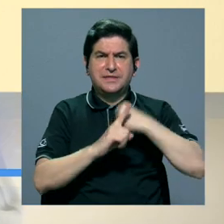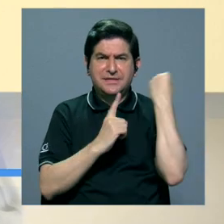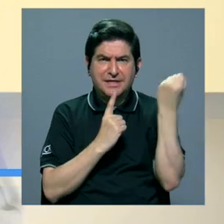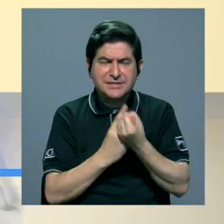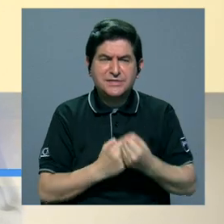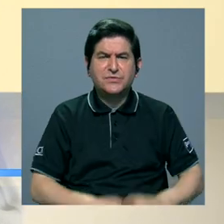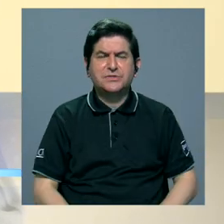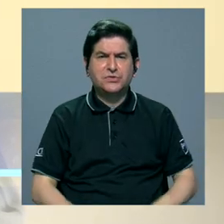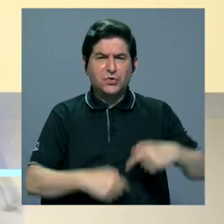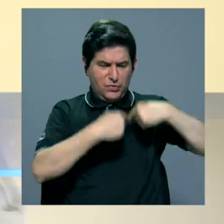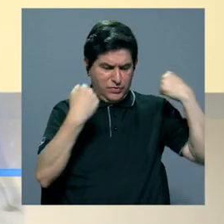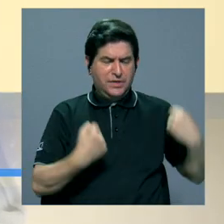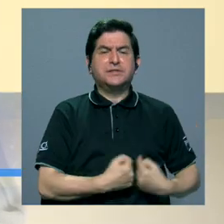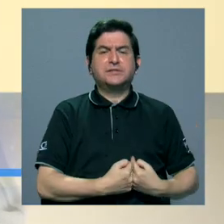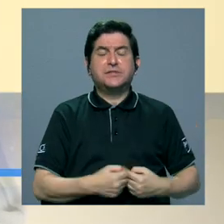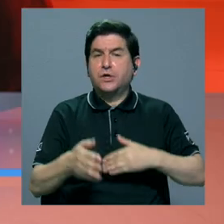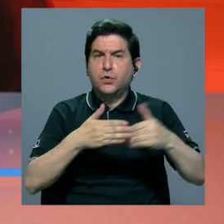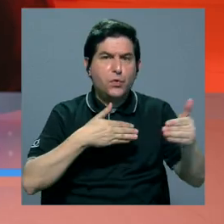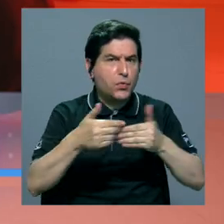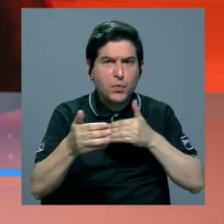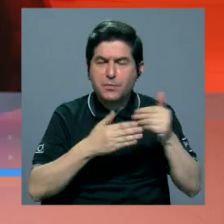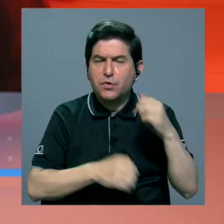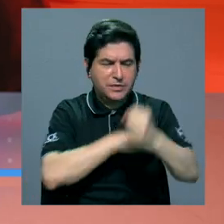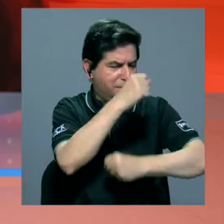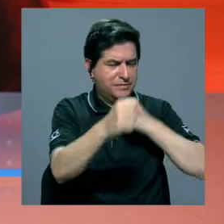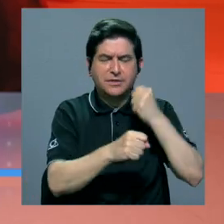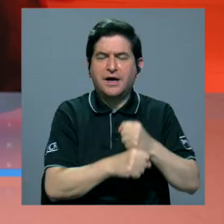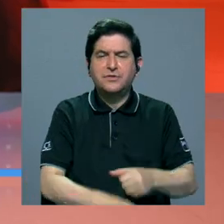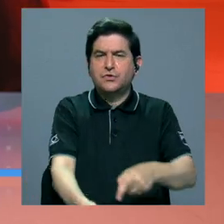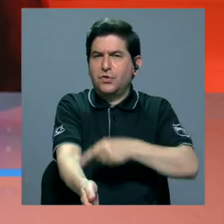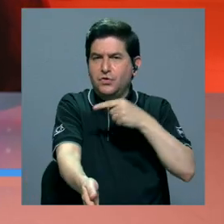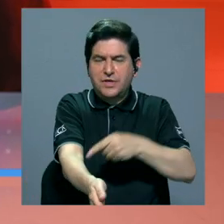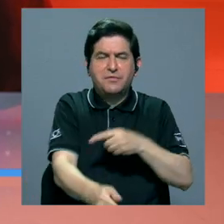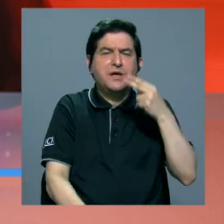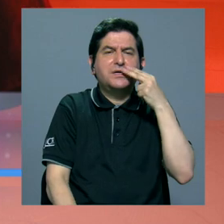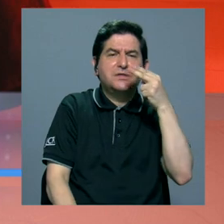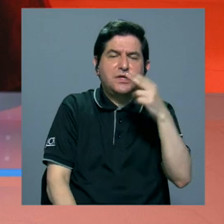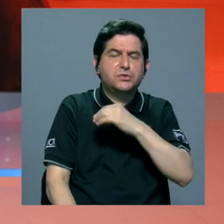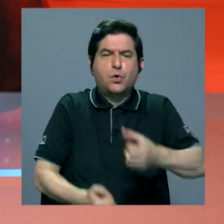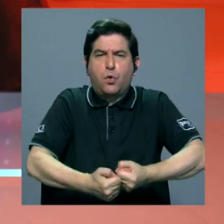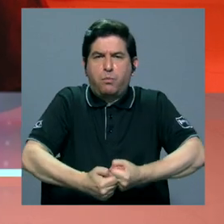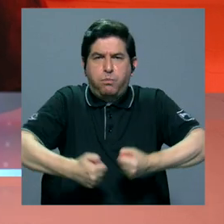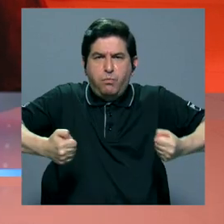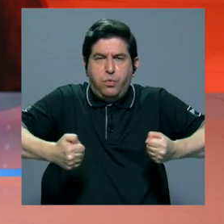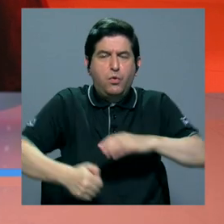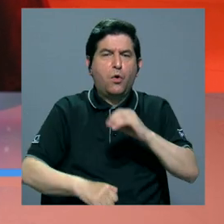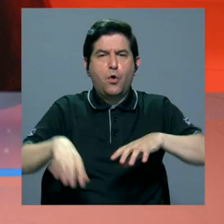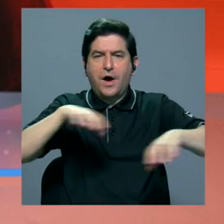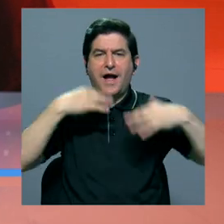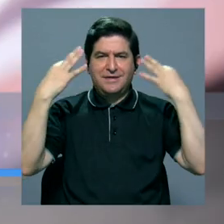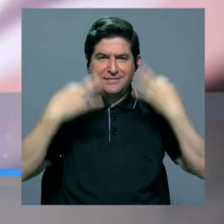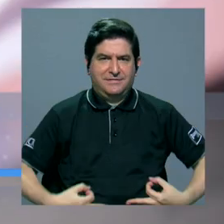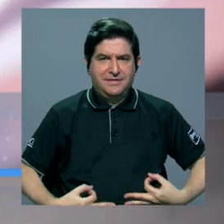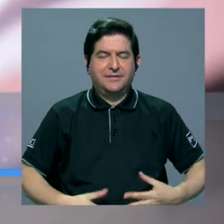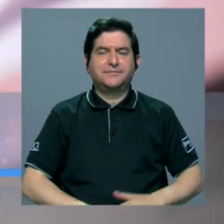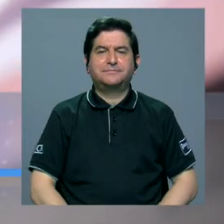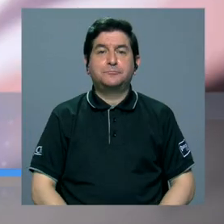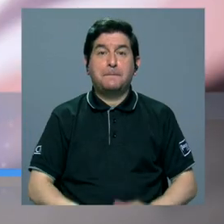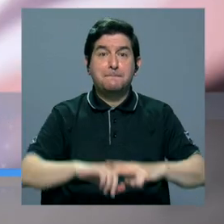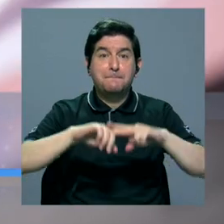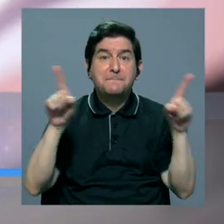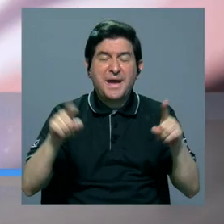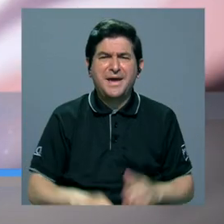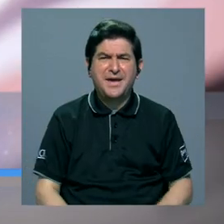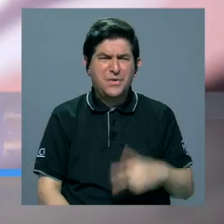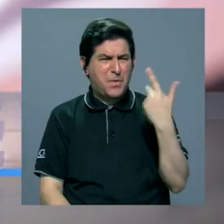cardiovasculares, independientemente de la edad, diabetes, tabaco, obesidad o actividad física. ¿Pero